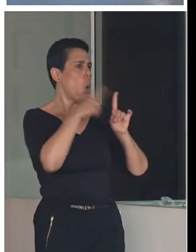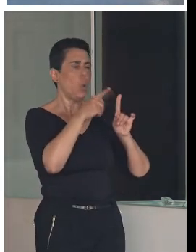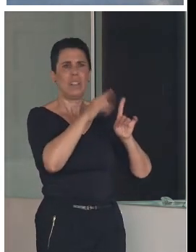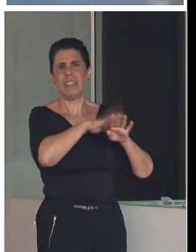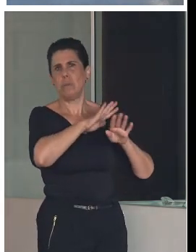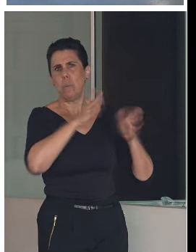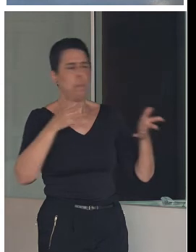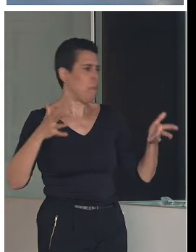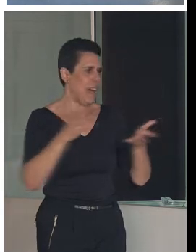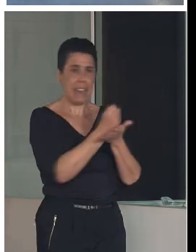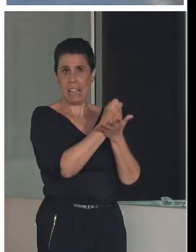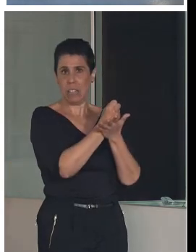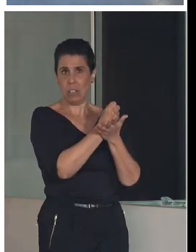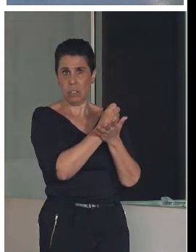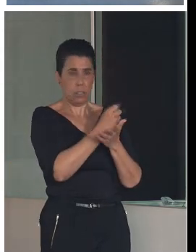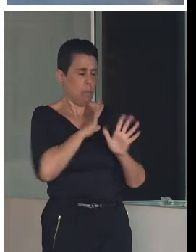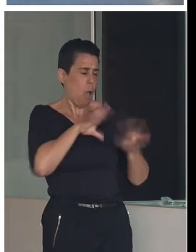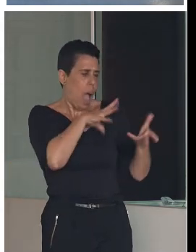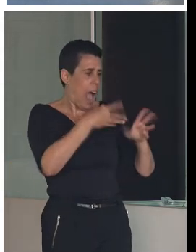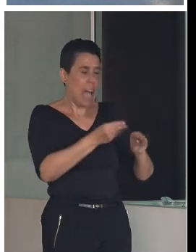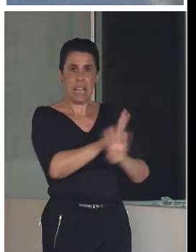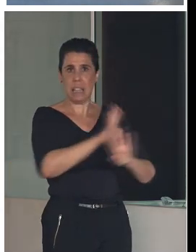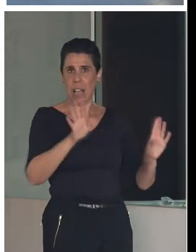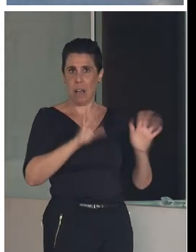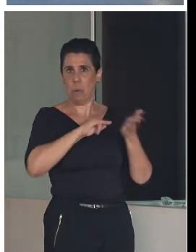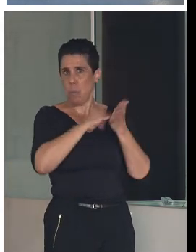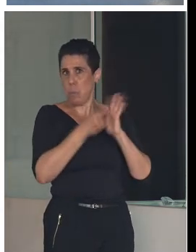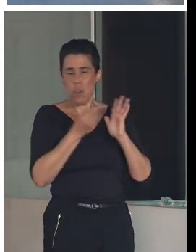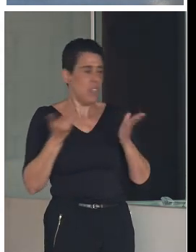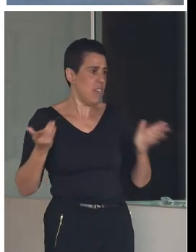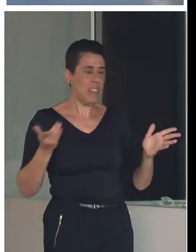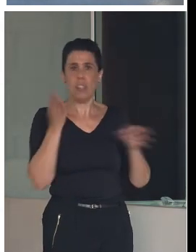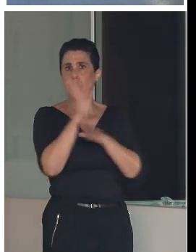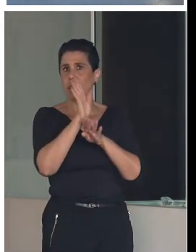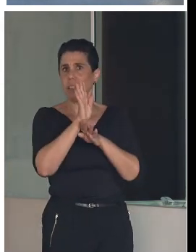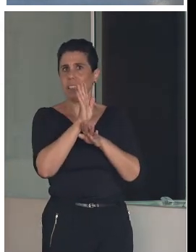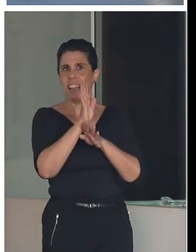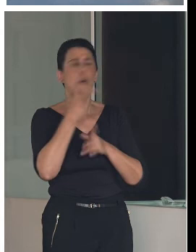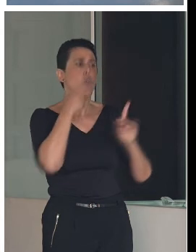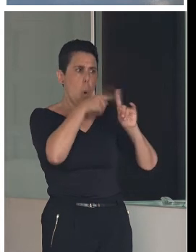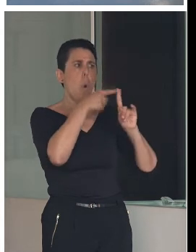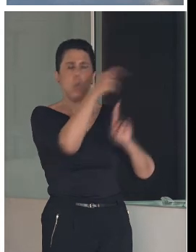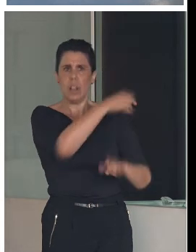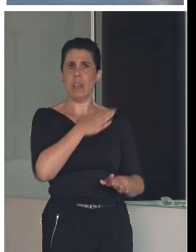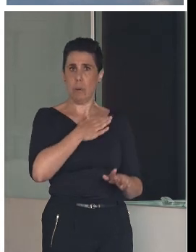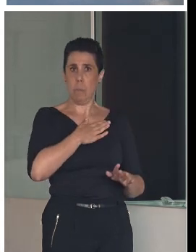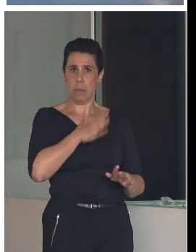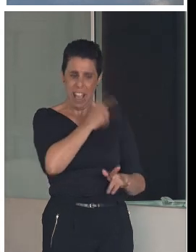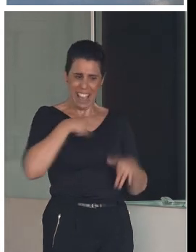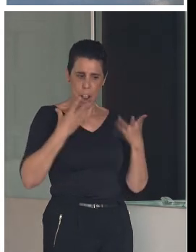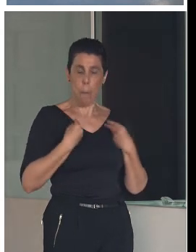fuera, nosotros nos adaptamos, llevamos el proyecto, llevamos no sé qué, porque preferimos vivir el patrimonio de esta manera.